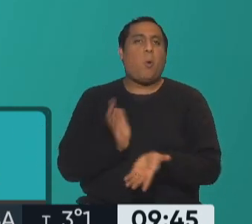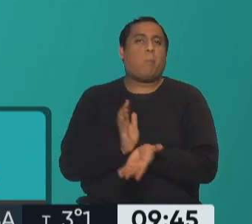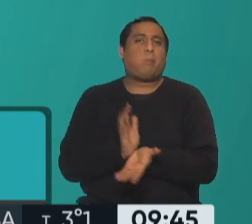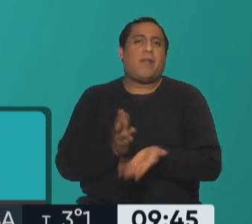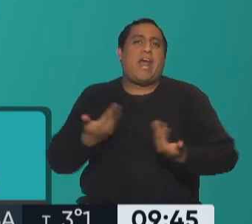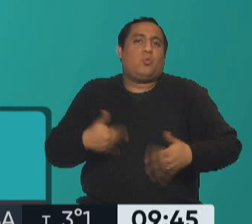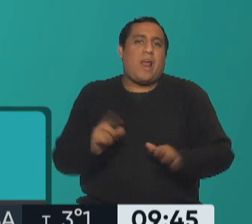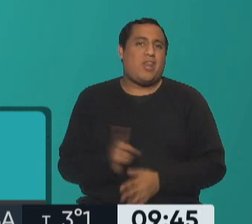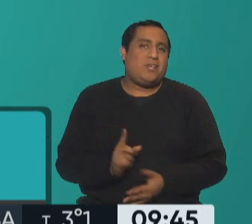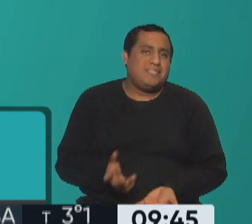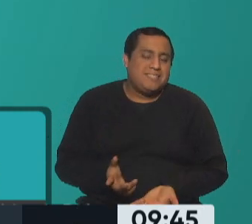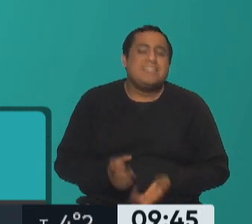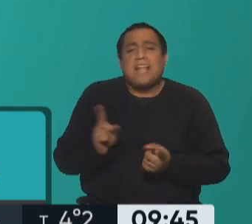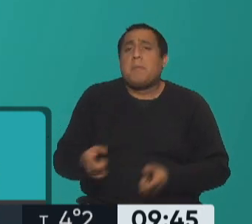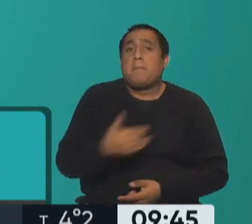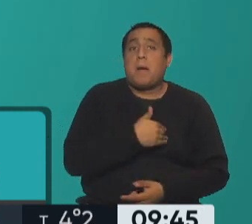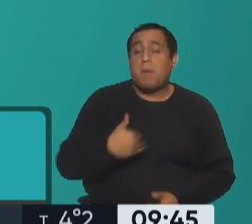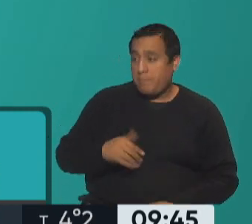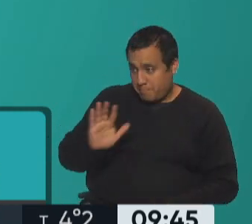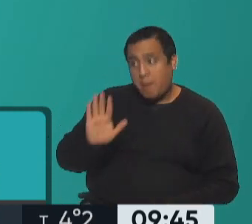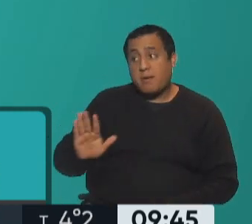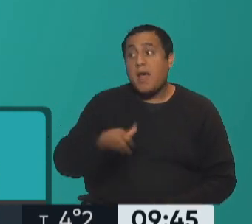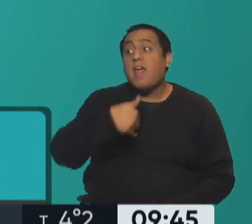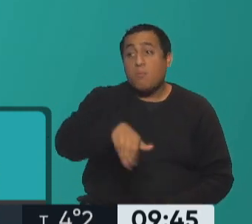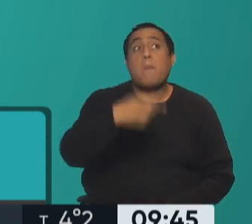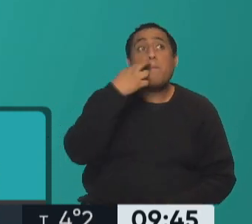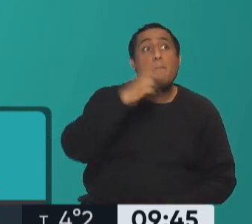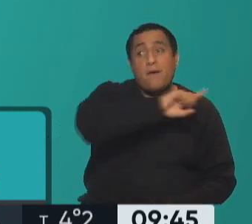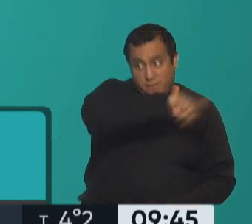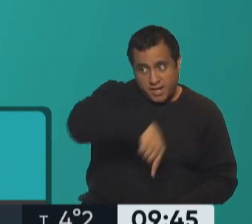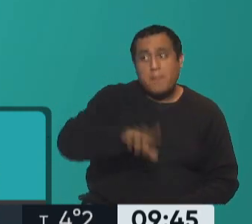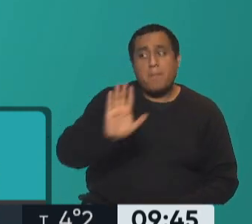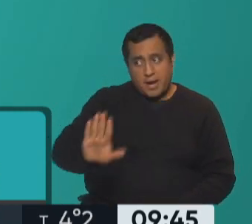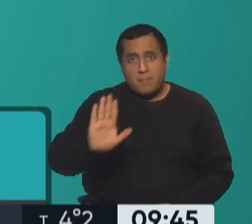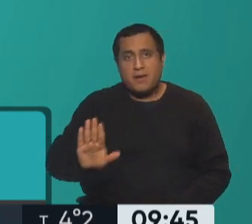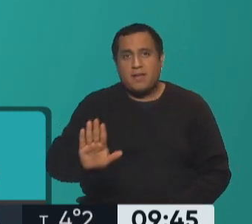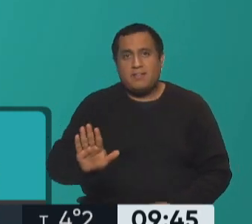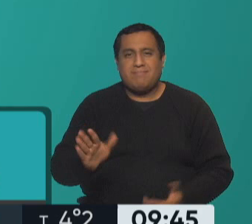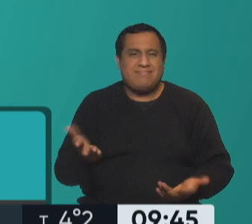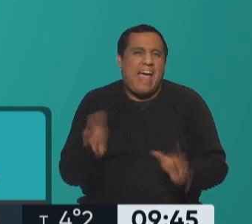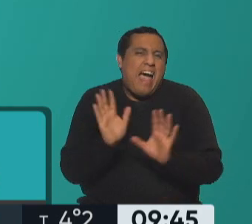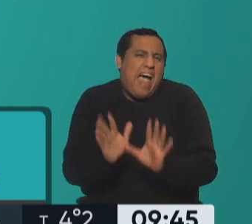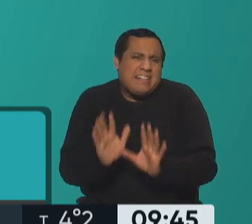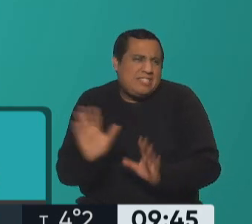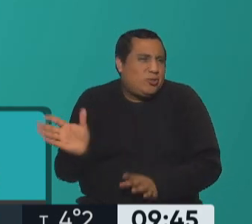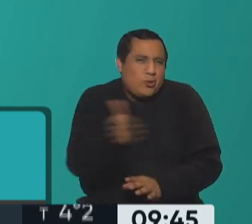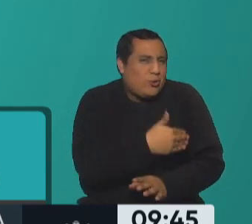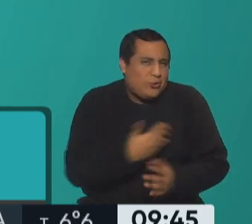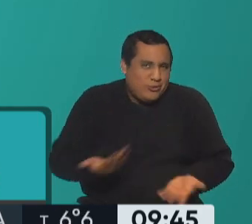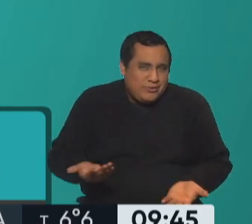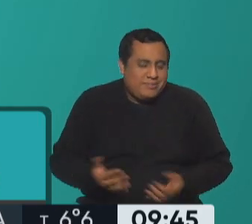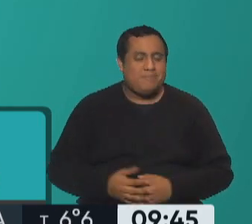Sí, y además la mamá también decía vas a ver cuando venga tu padre. Sí. El sistema estaba como alimentado de esa manera. Todo el tiempo.